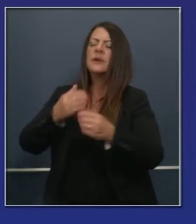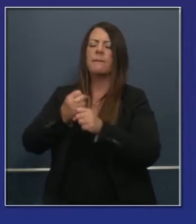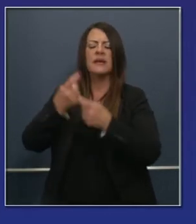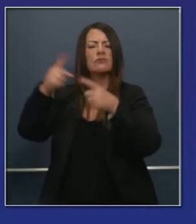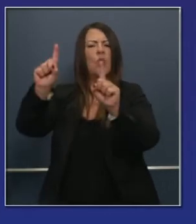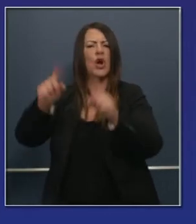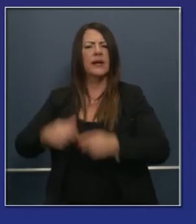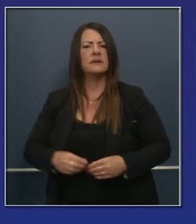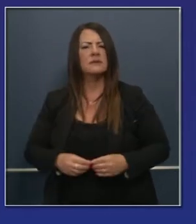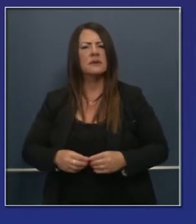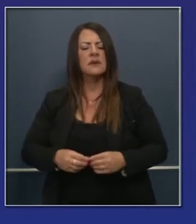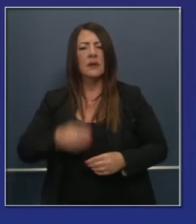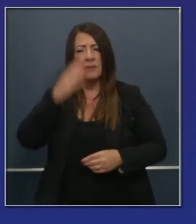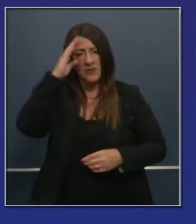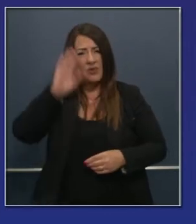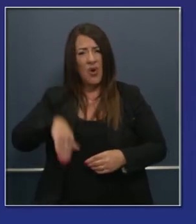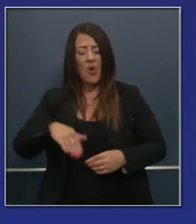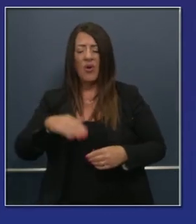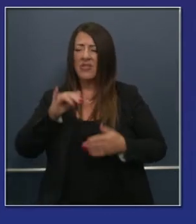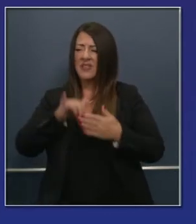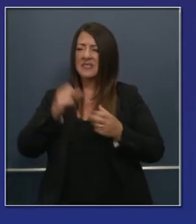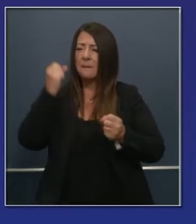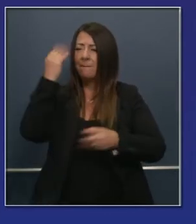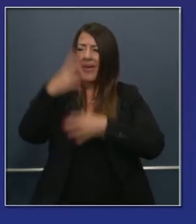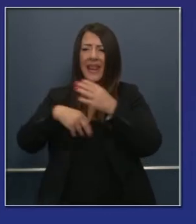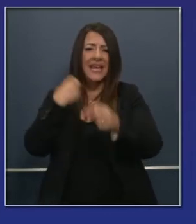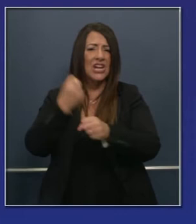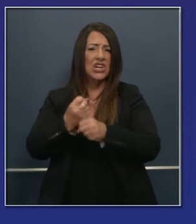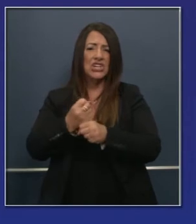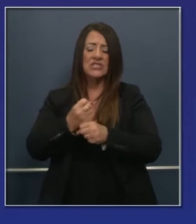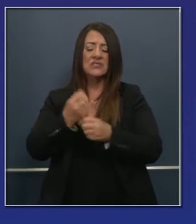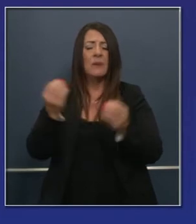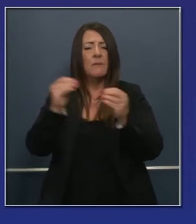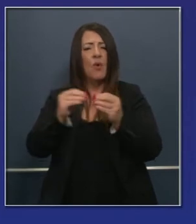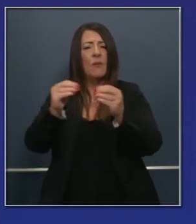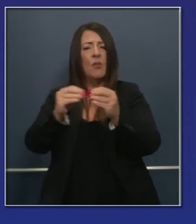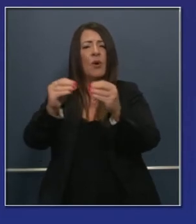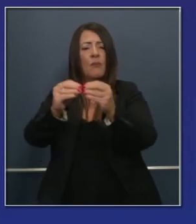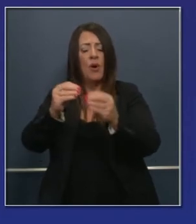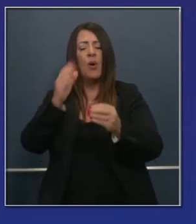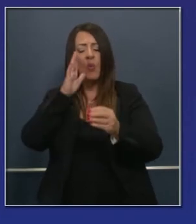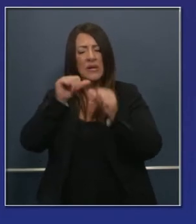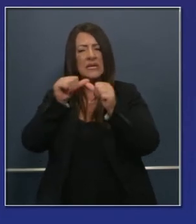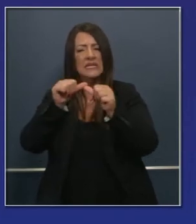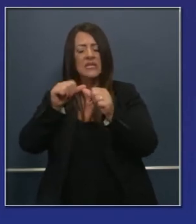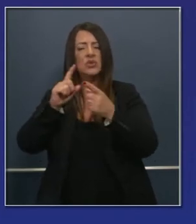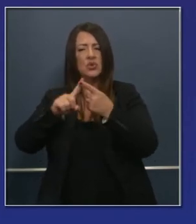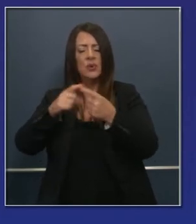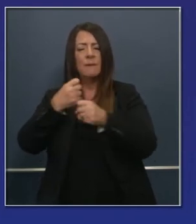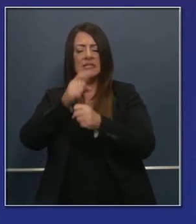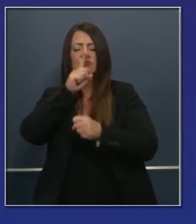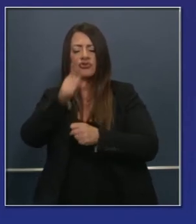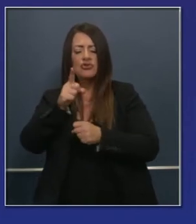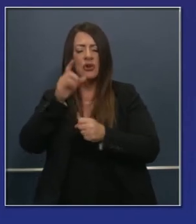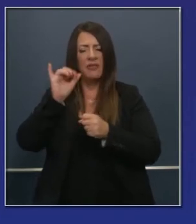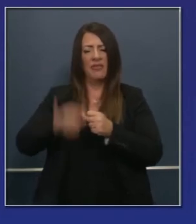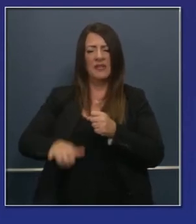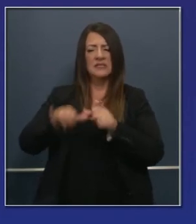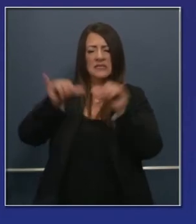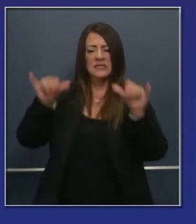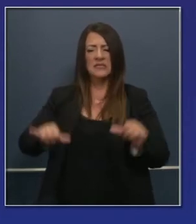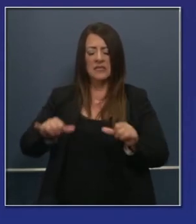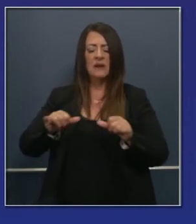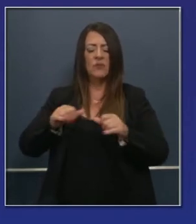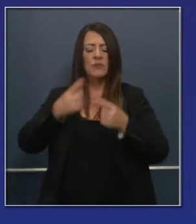otras consecuencias y lidiaremos con ellas, pero estamos hablando de décadas de conversaciones y condensando toda esa sabiduría en unos cuantos